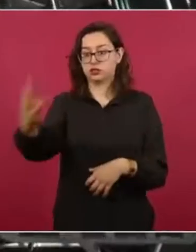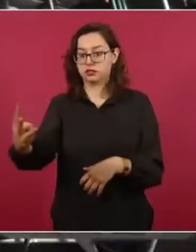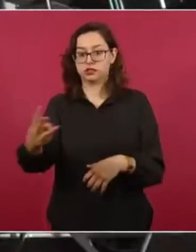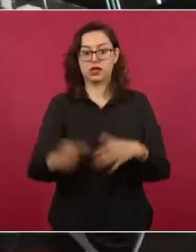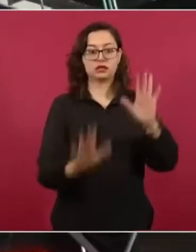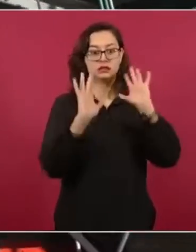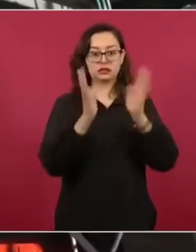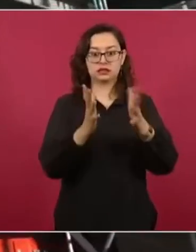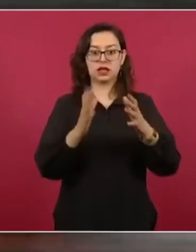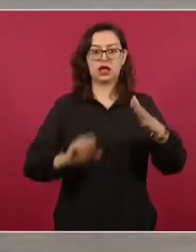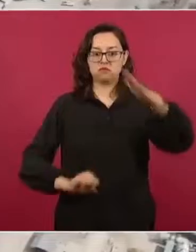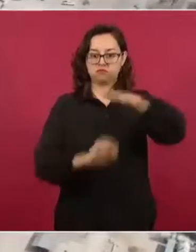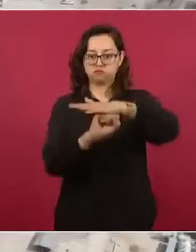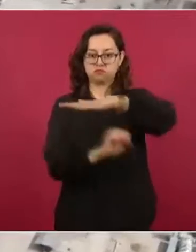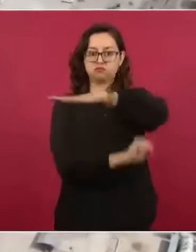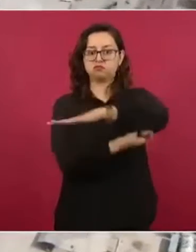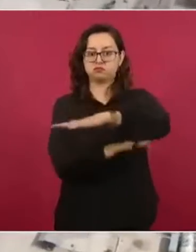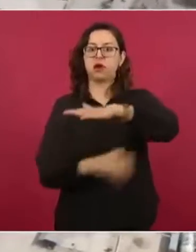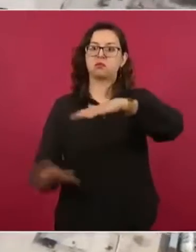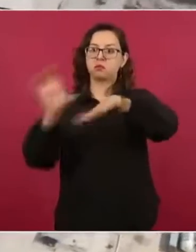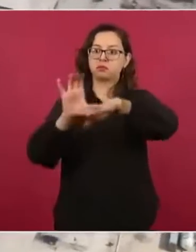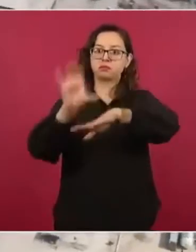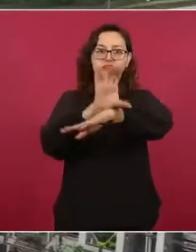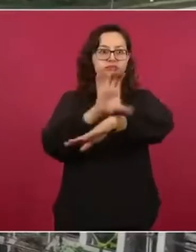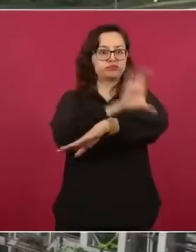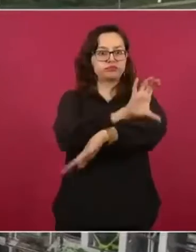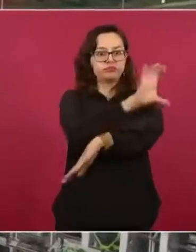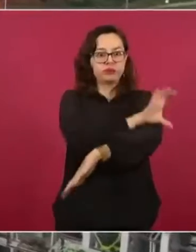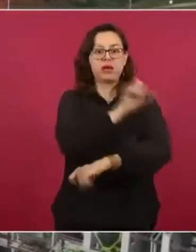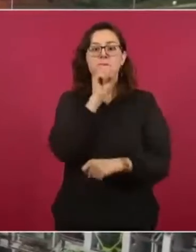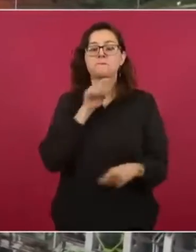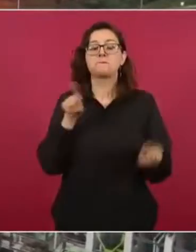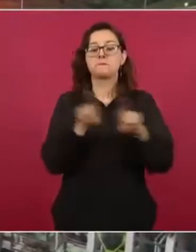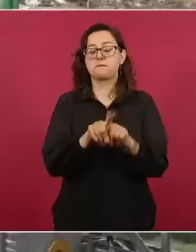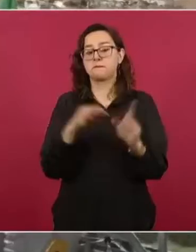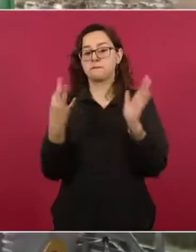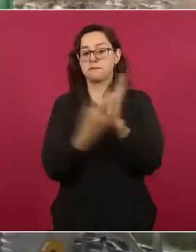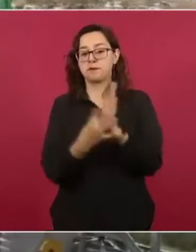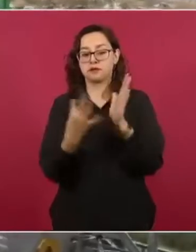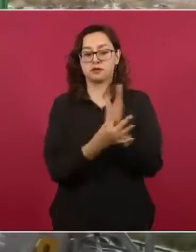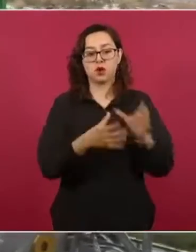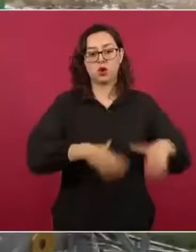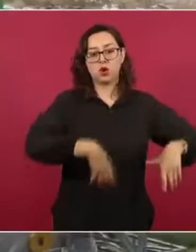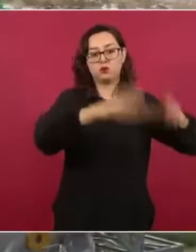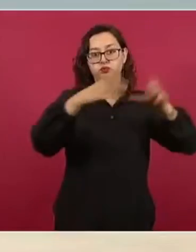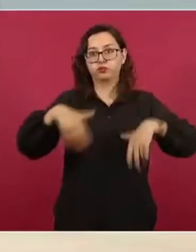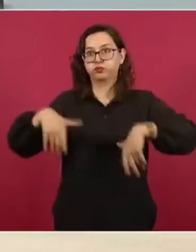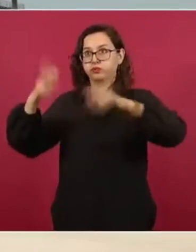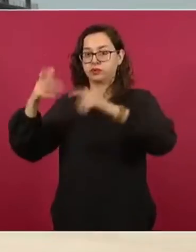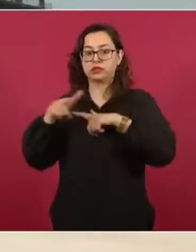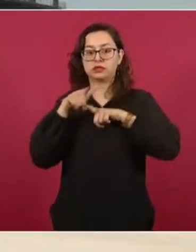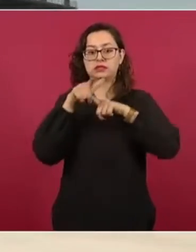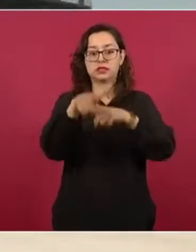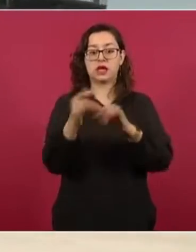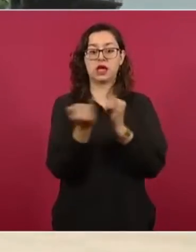cimentaciones ya construidas. Se continúa con la instalación de las estructuras metálicas en el cuerpo de los tambores de coque en el paquete 1 y la